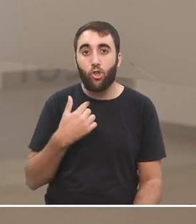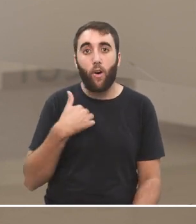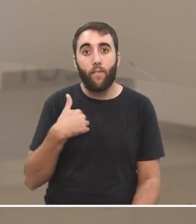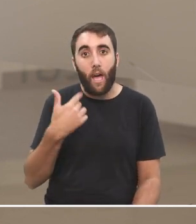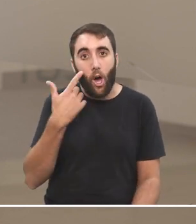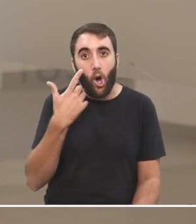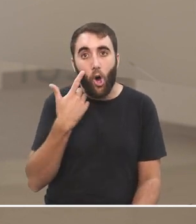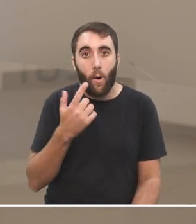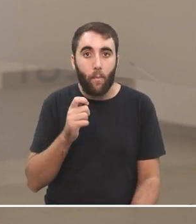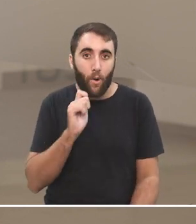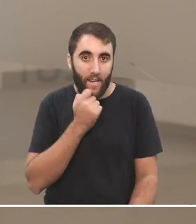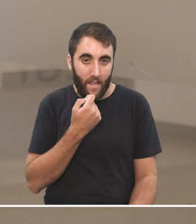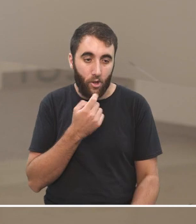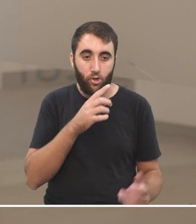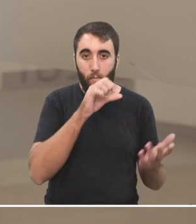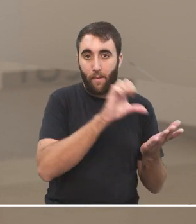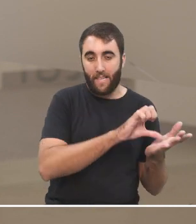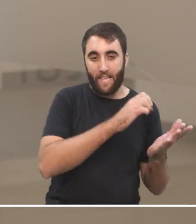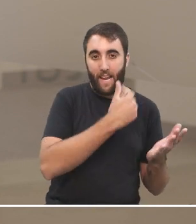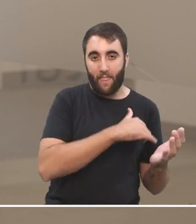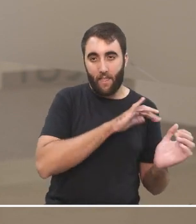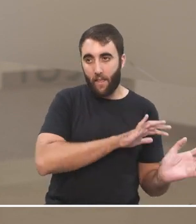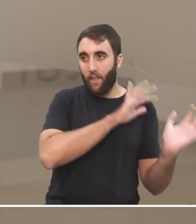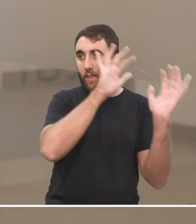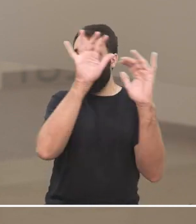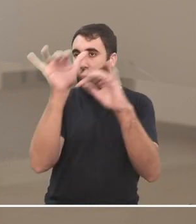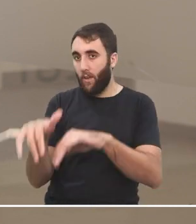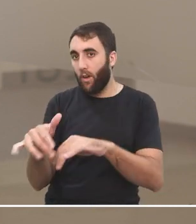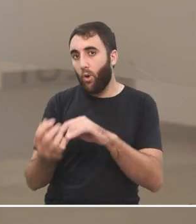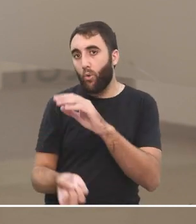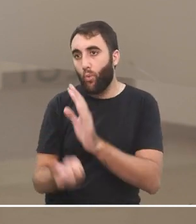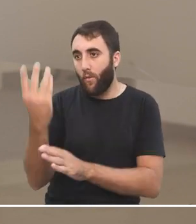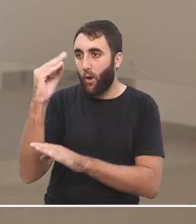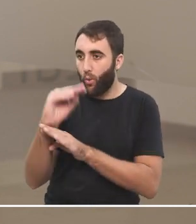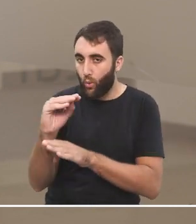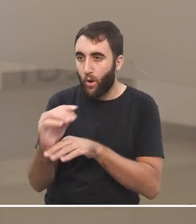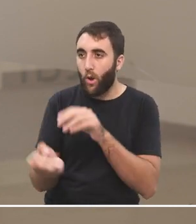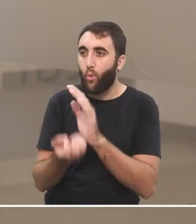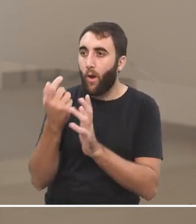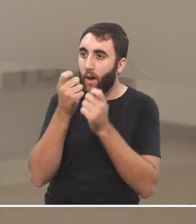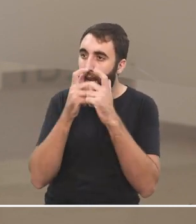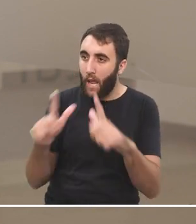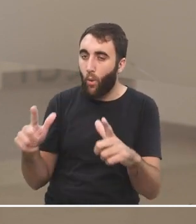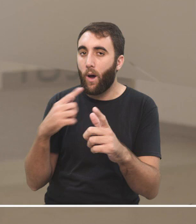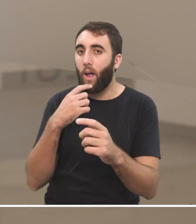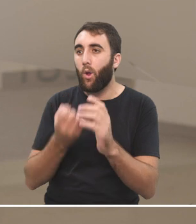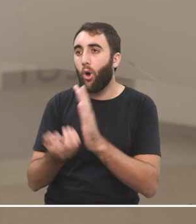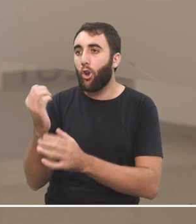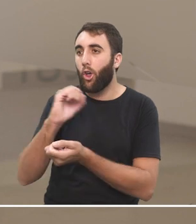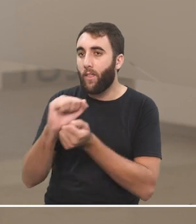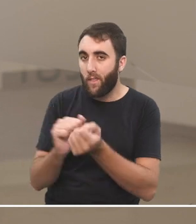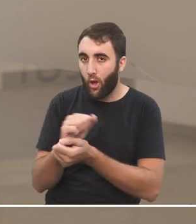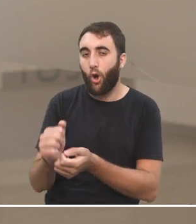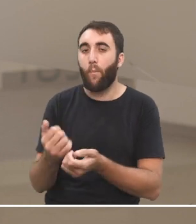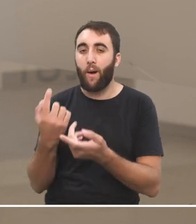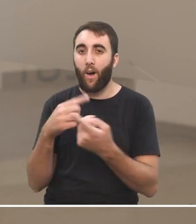muy rico, el haber salido de un contexto y aprendido otra lengua, otro idioma, claro que hablo